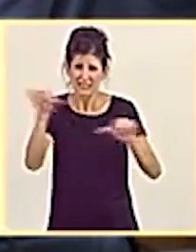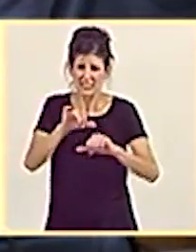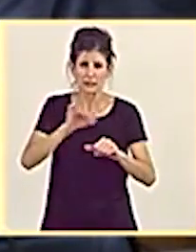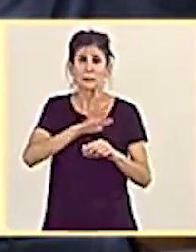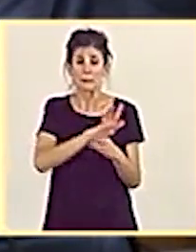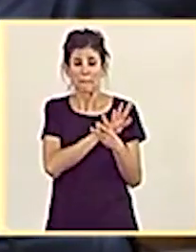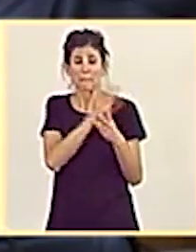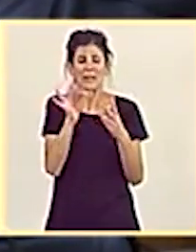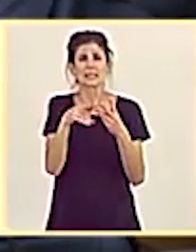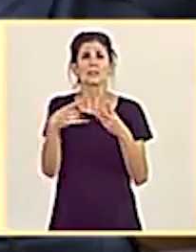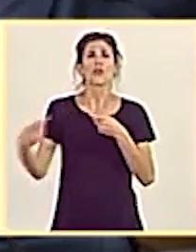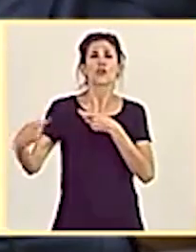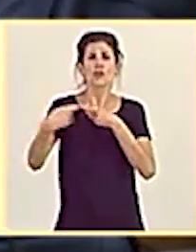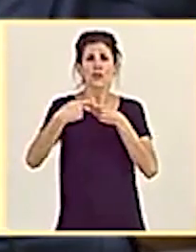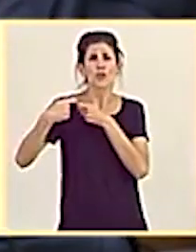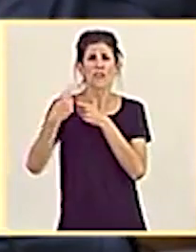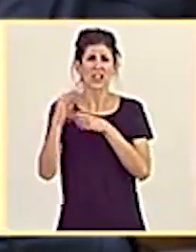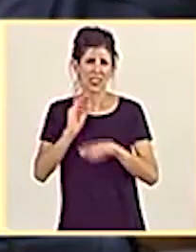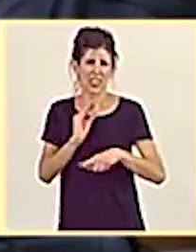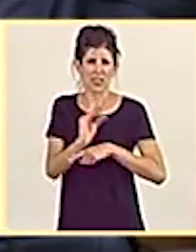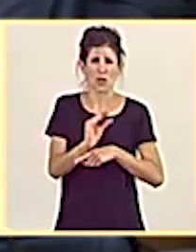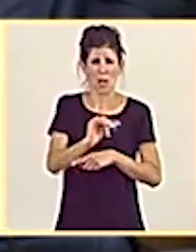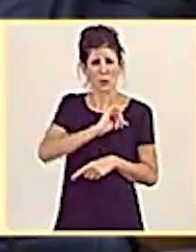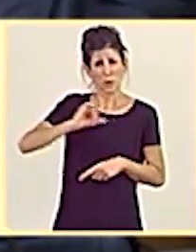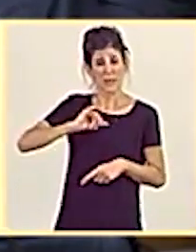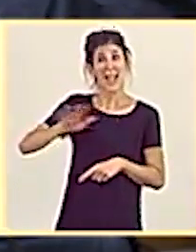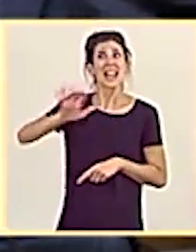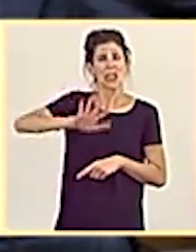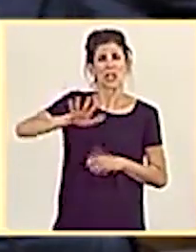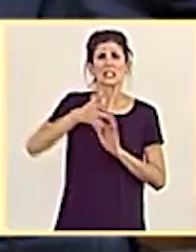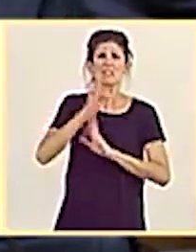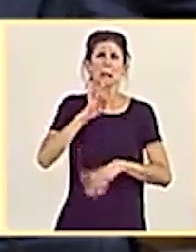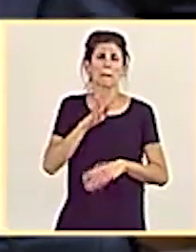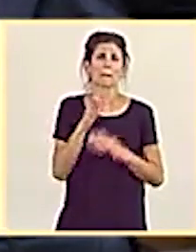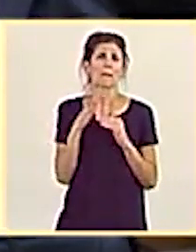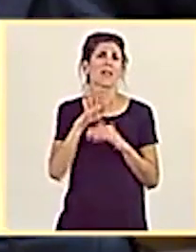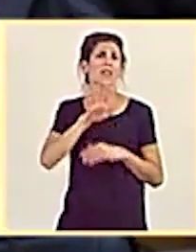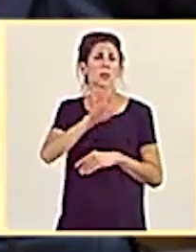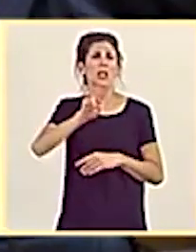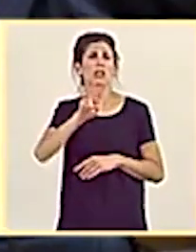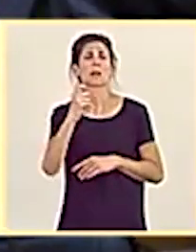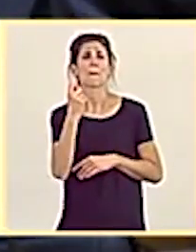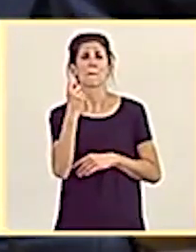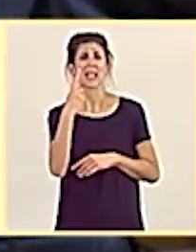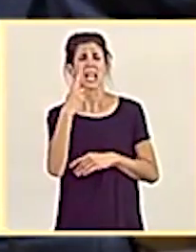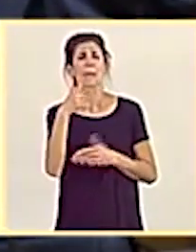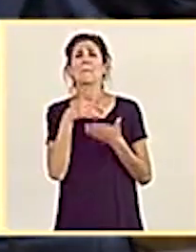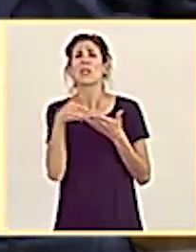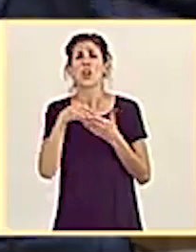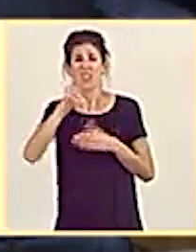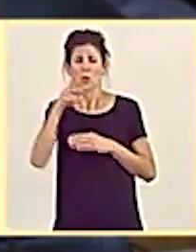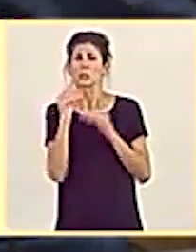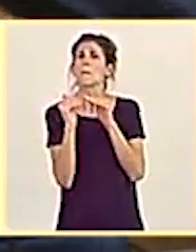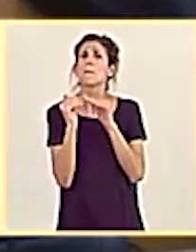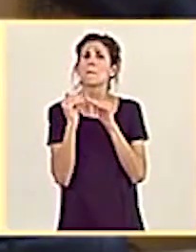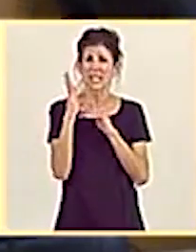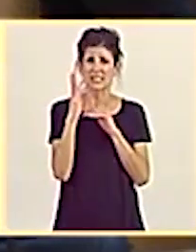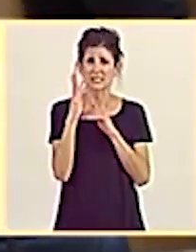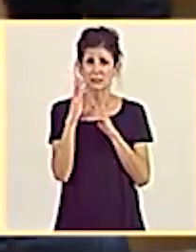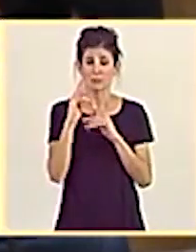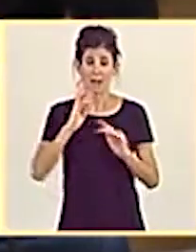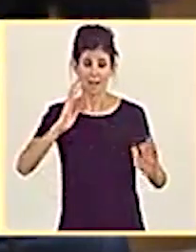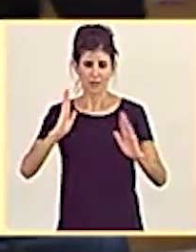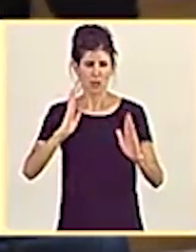cofinanciación autonómica y nacional, estaremos hablando de más de 52.000 millones de euros para todo el